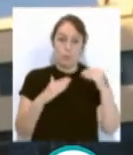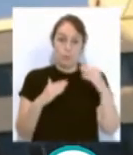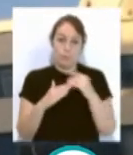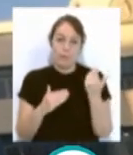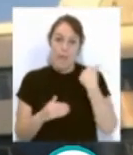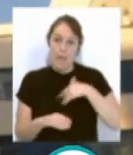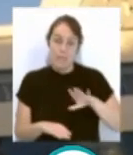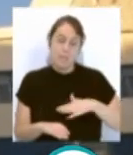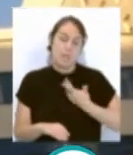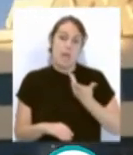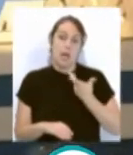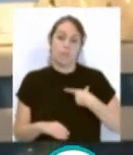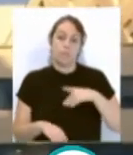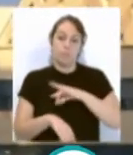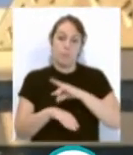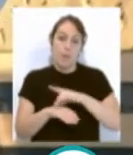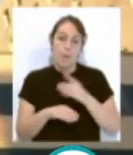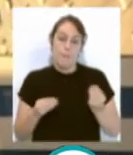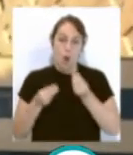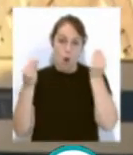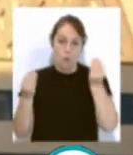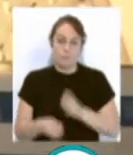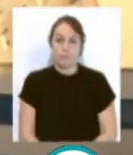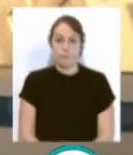han superado la enfermedad, según las últimas cifras.